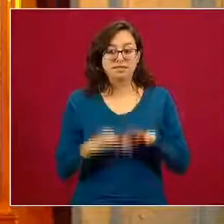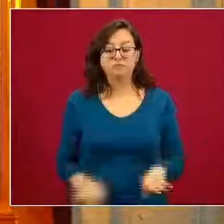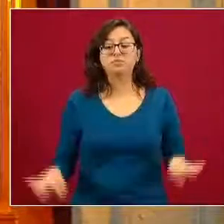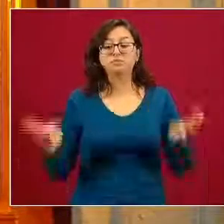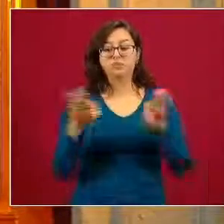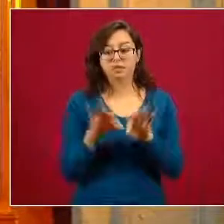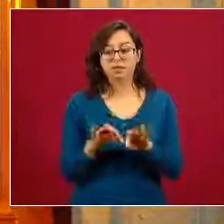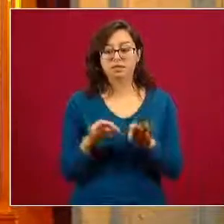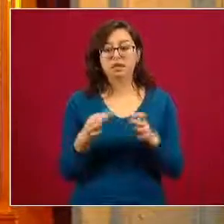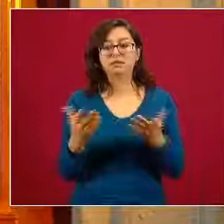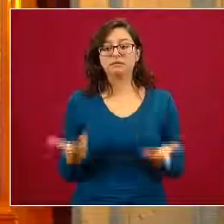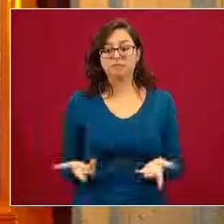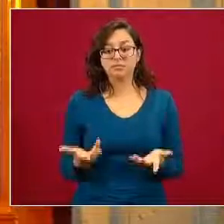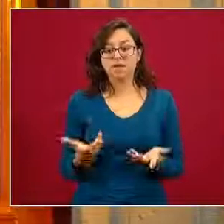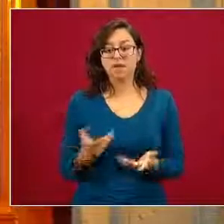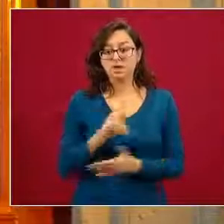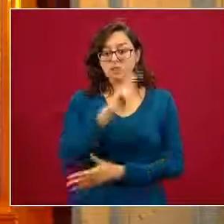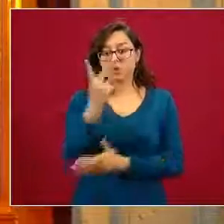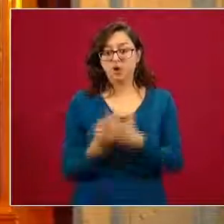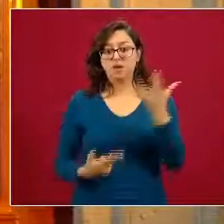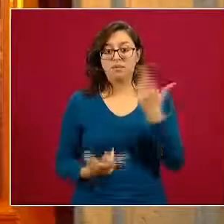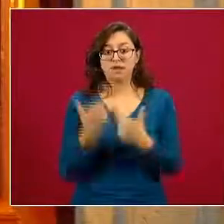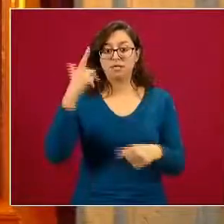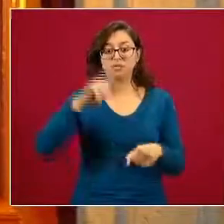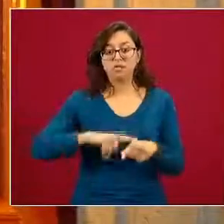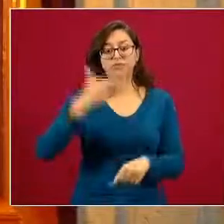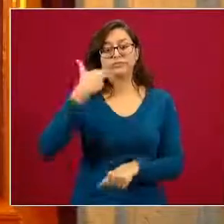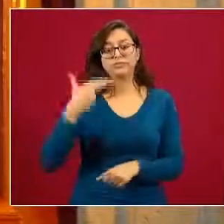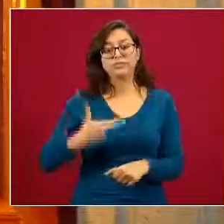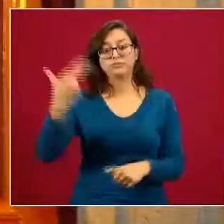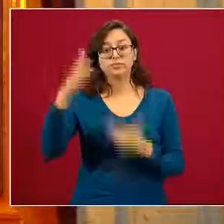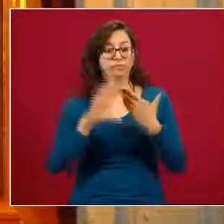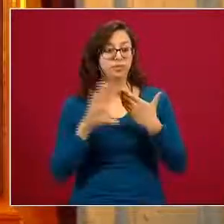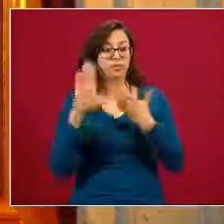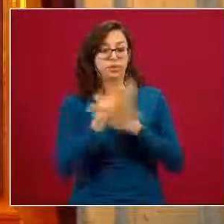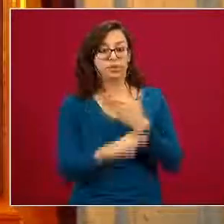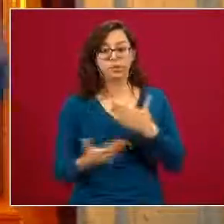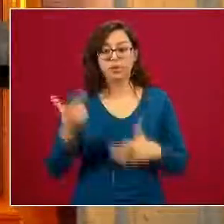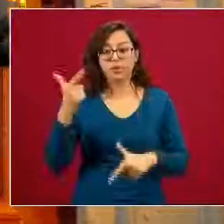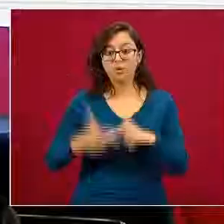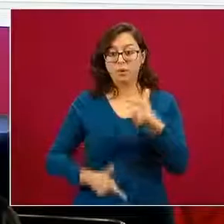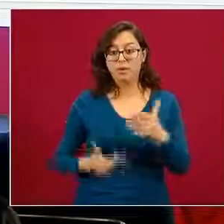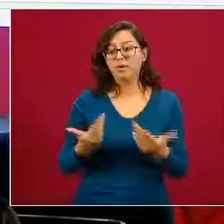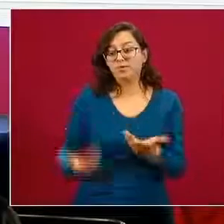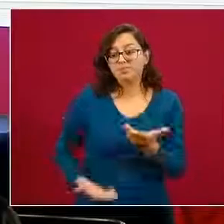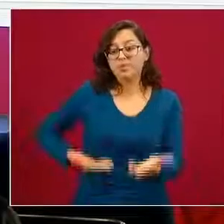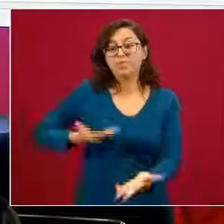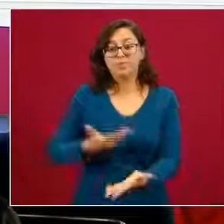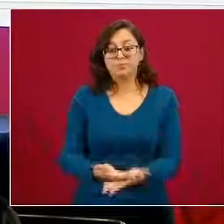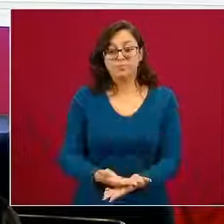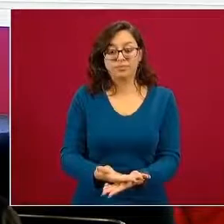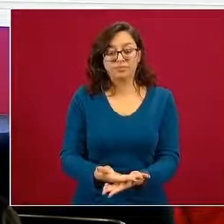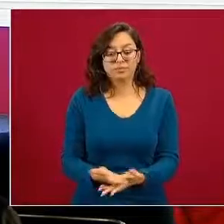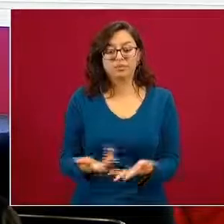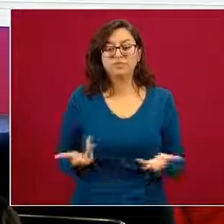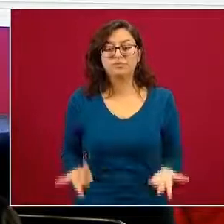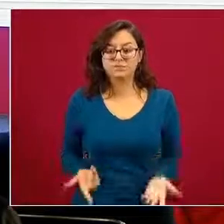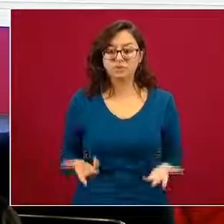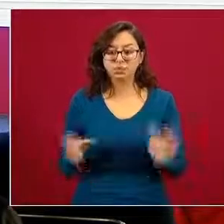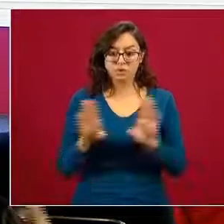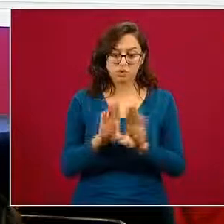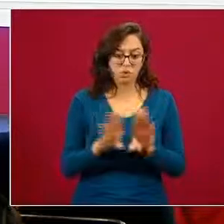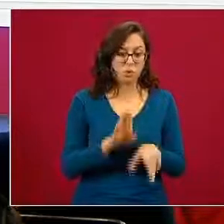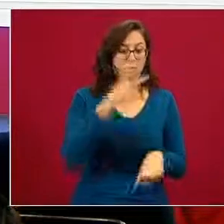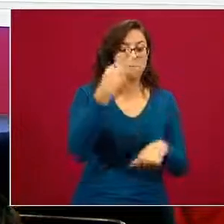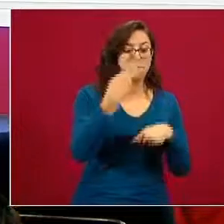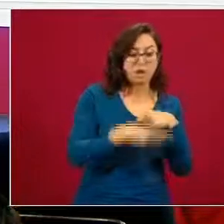trabajada en el Programa Nacional de Prevención de Suicidio es decir buscar cuáles son los aspectos de riesgo y cuáles